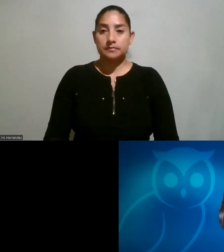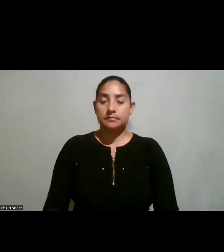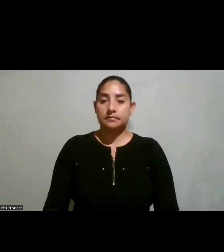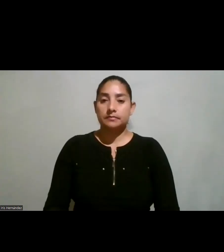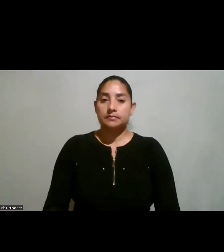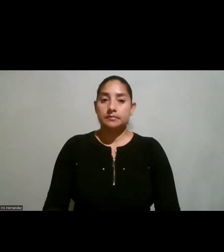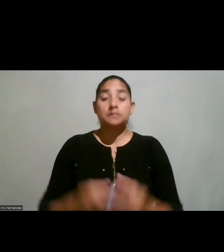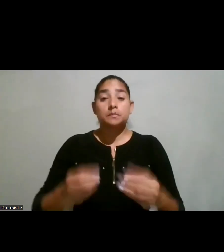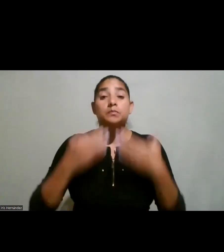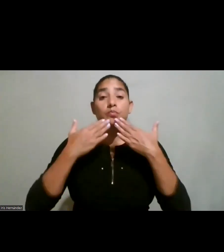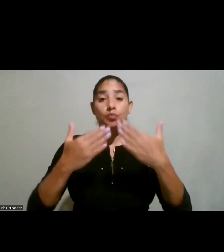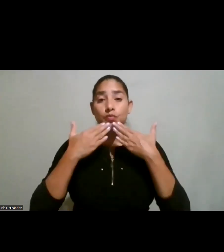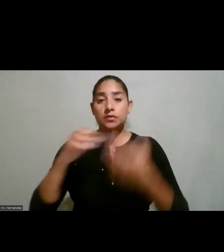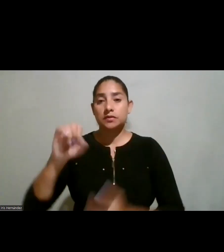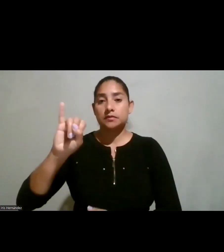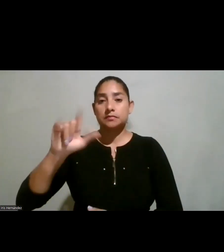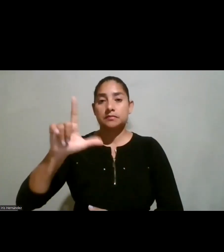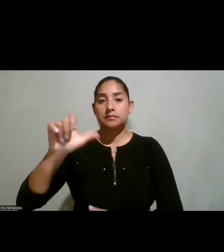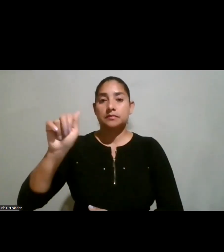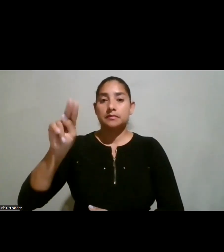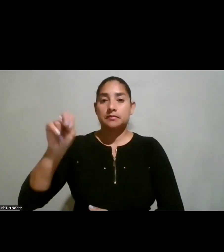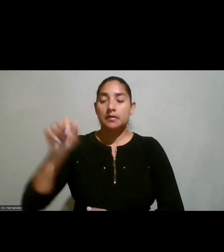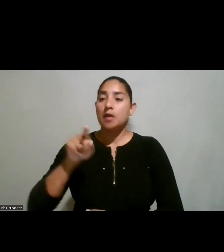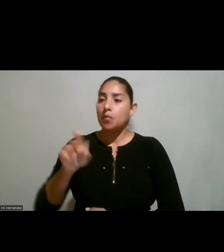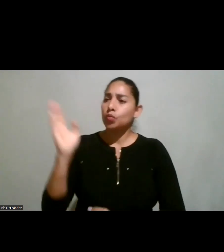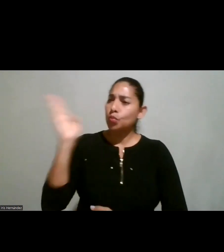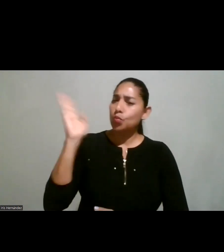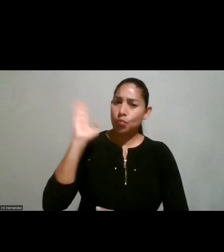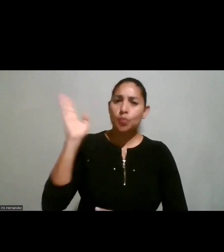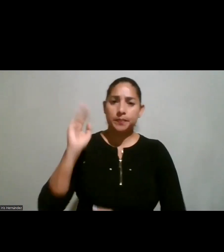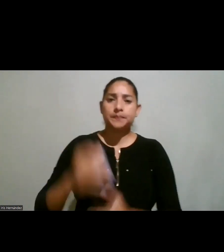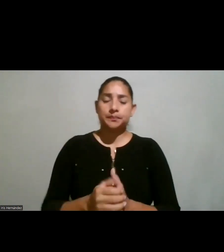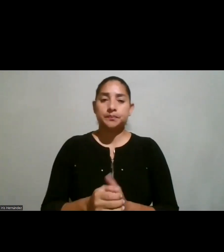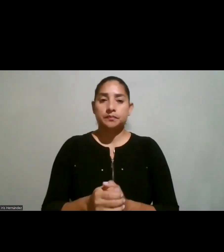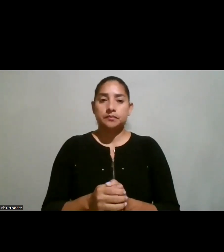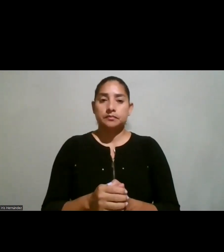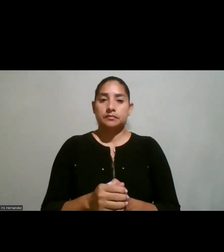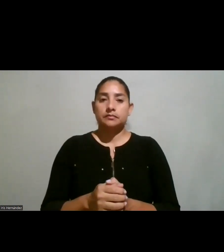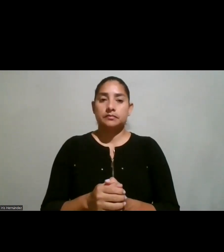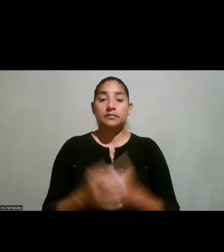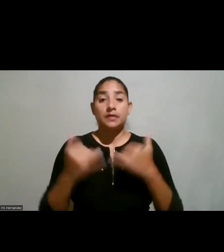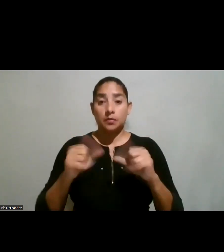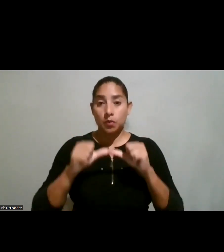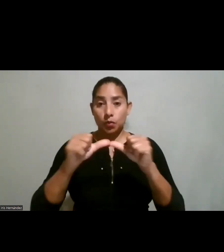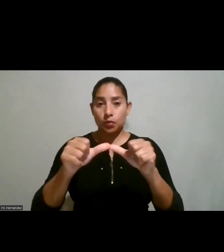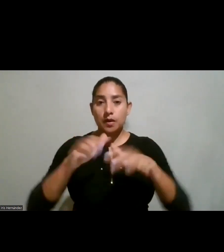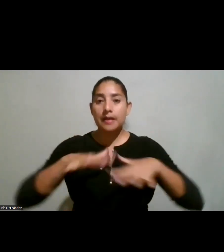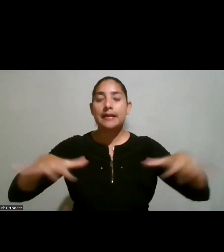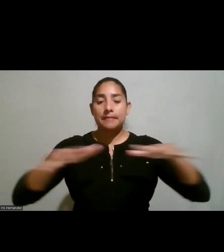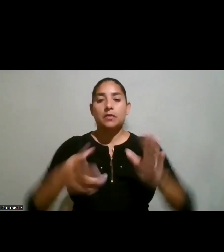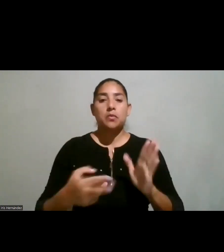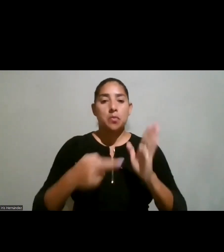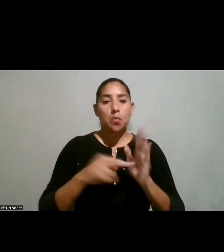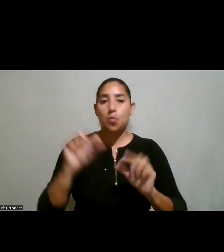Muchas gracias, doña Eliana, por su participación. Ahora vamos a tener el espacio de réplica en unos